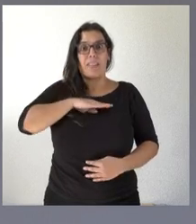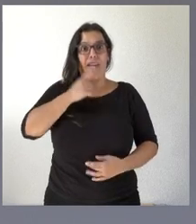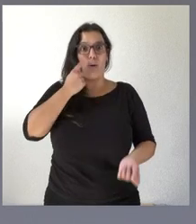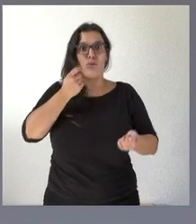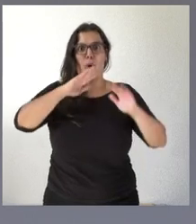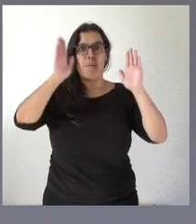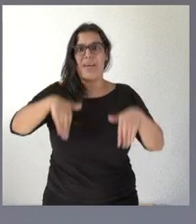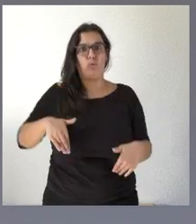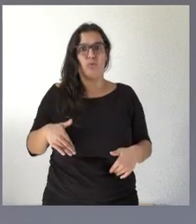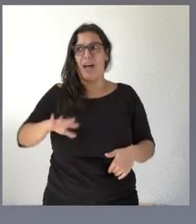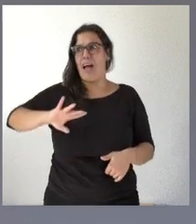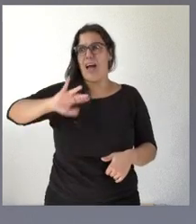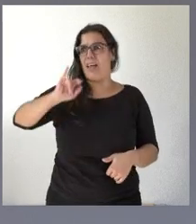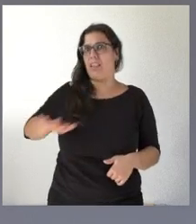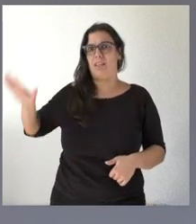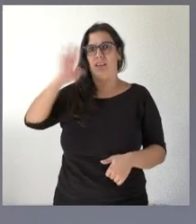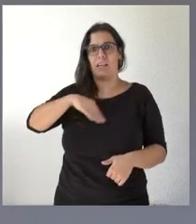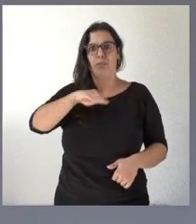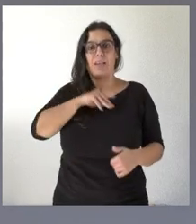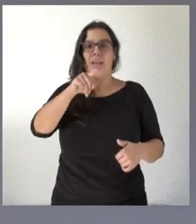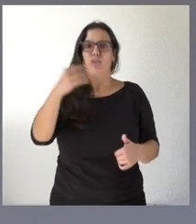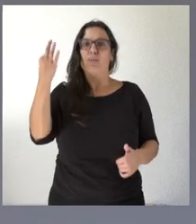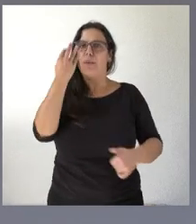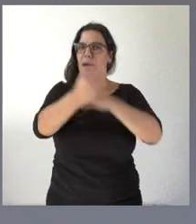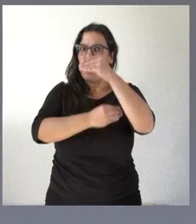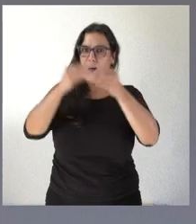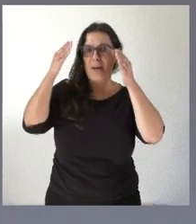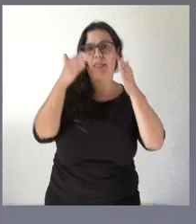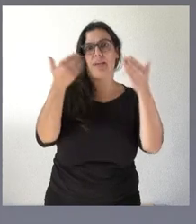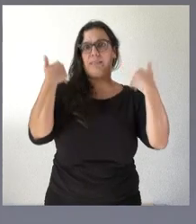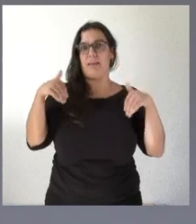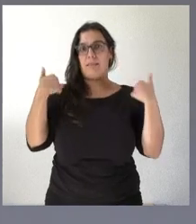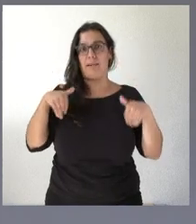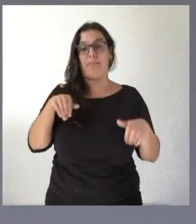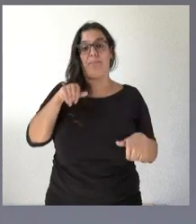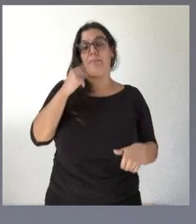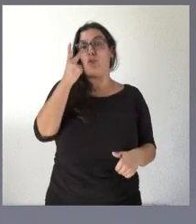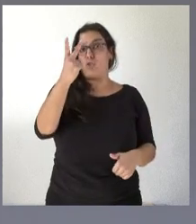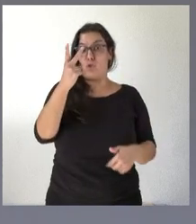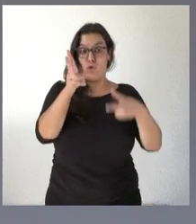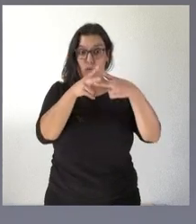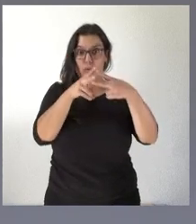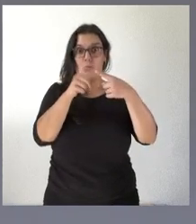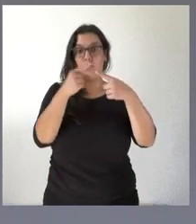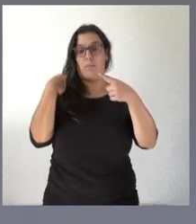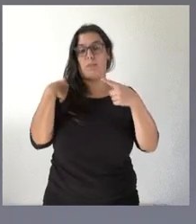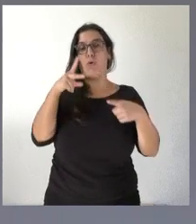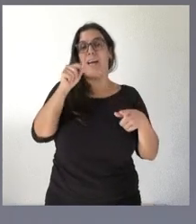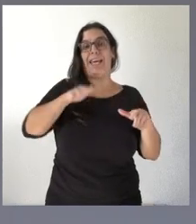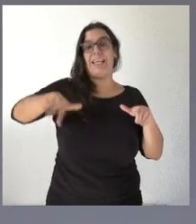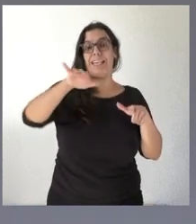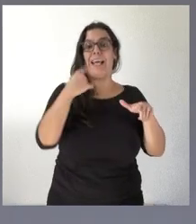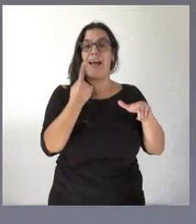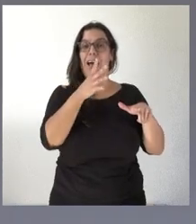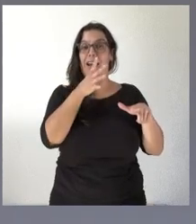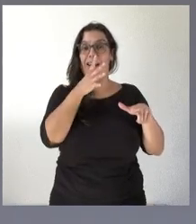tiene en este momento y eso es algo que se debe de acometer y estas dos cuestiones incrementar el número de hectáreas en regadío y